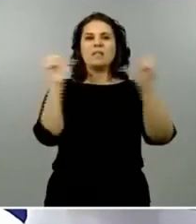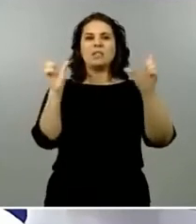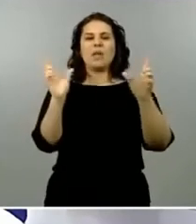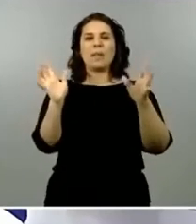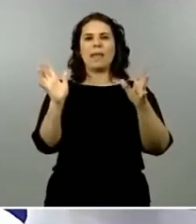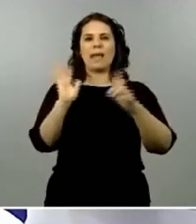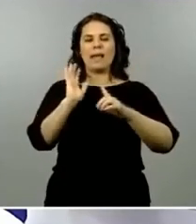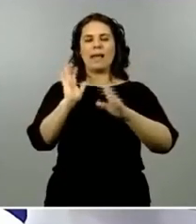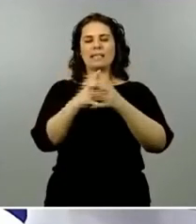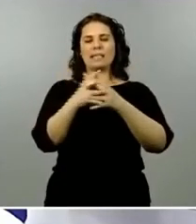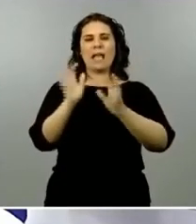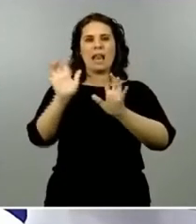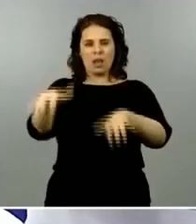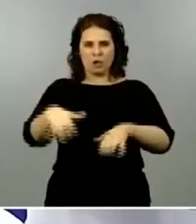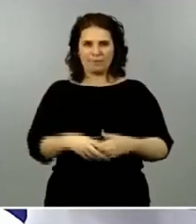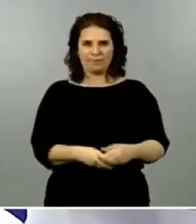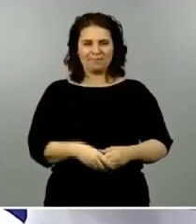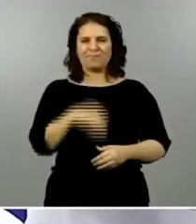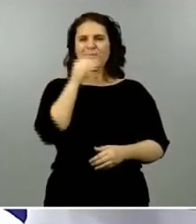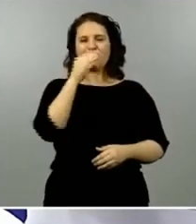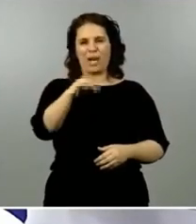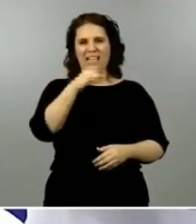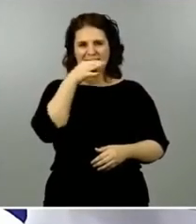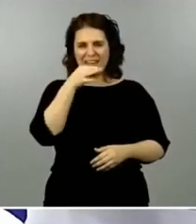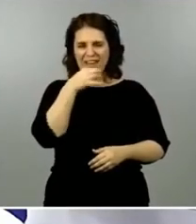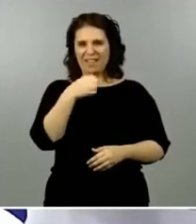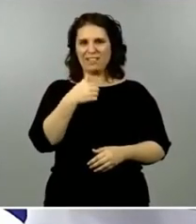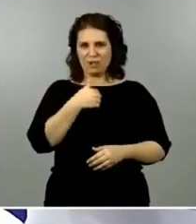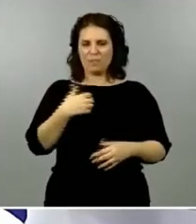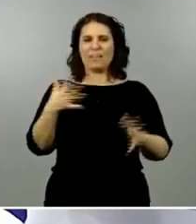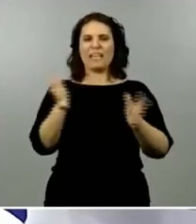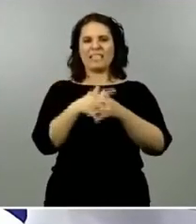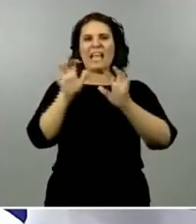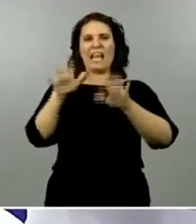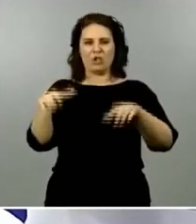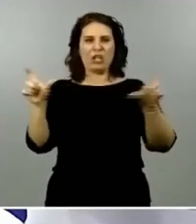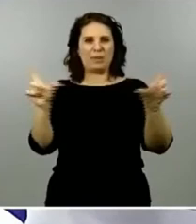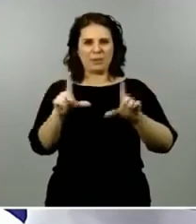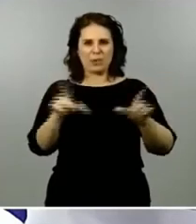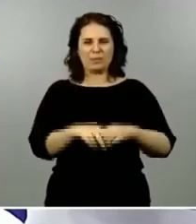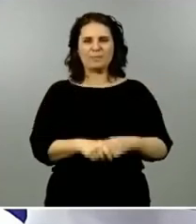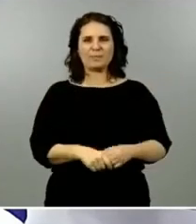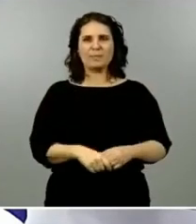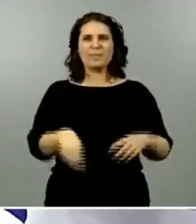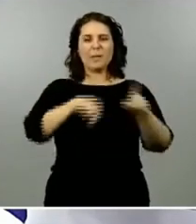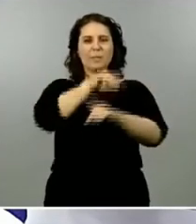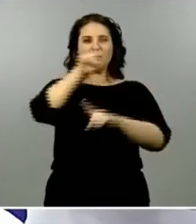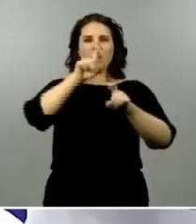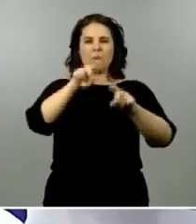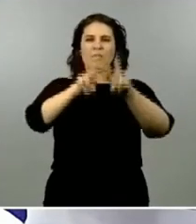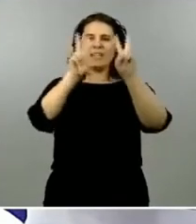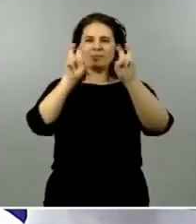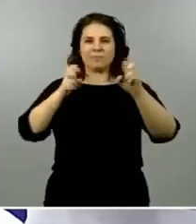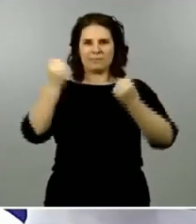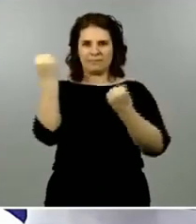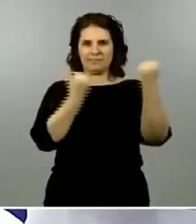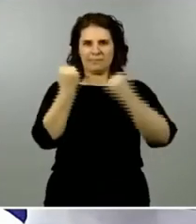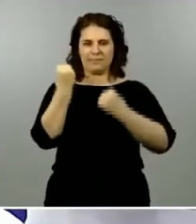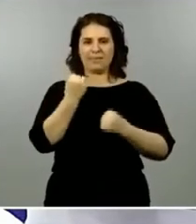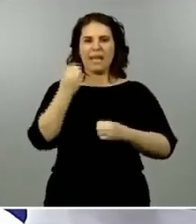Muy buenas tardes presidente Álvaro de Lúa de Castilla y León Televisión una pregunta que tiene que ver con el sector de la automoción el límite de los 400